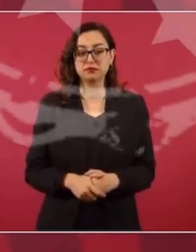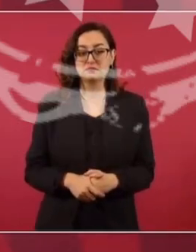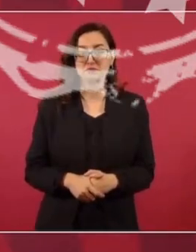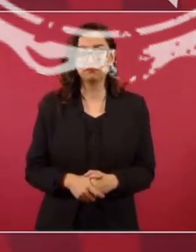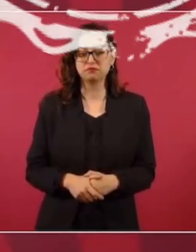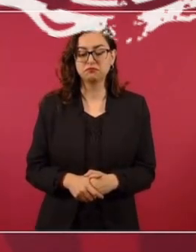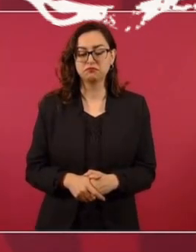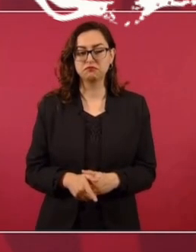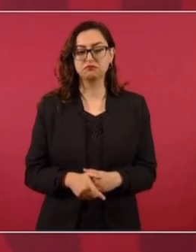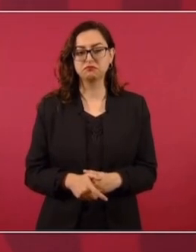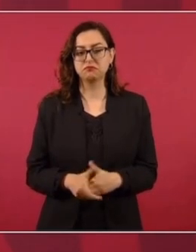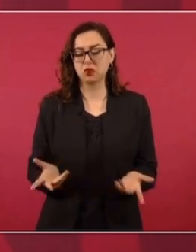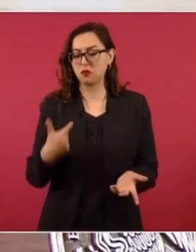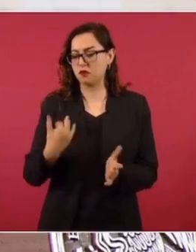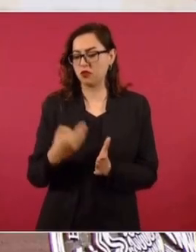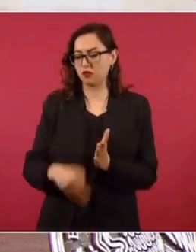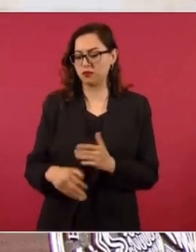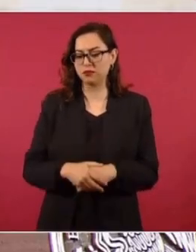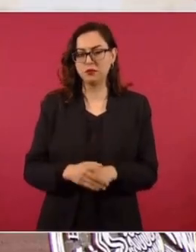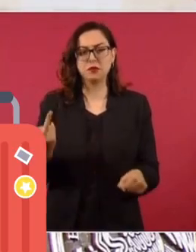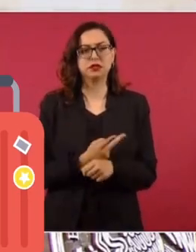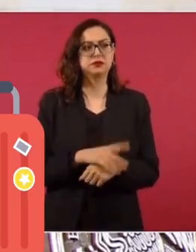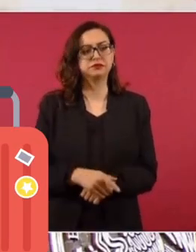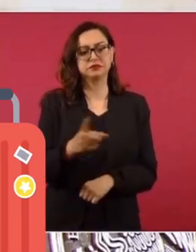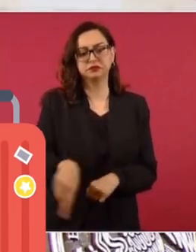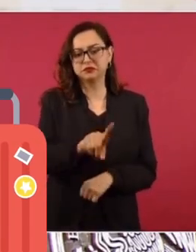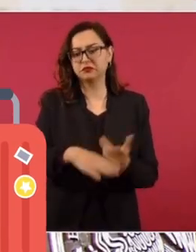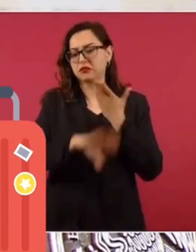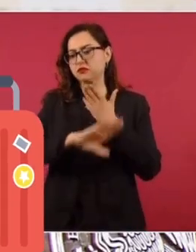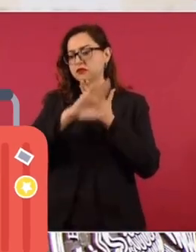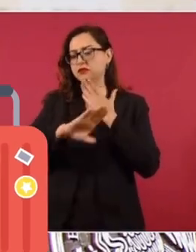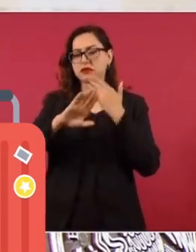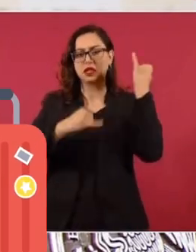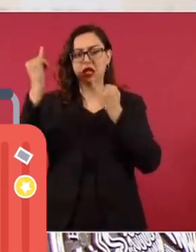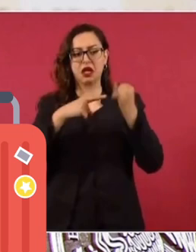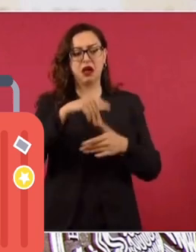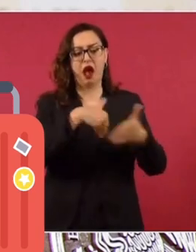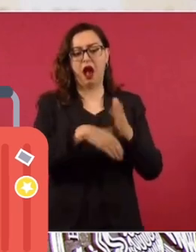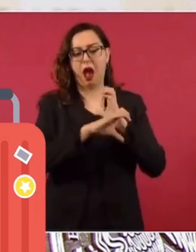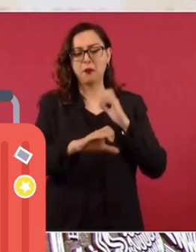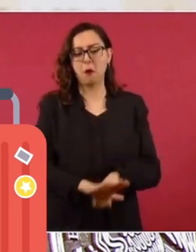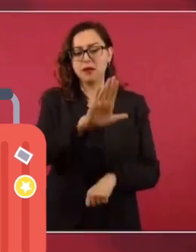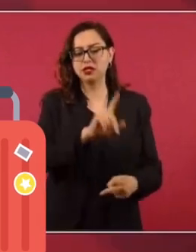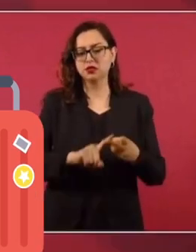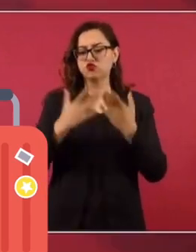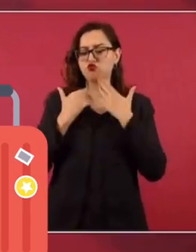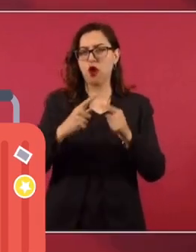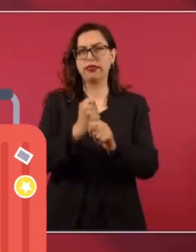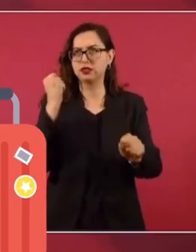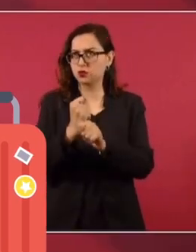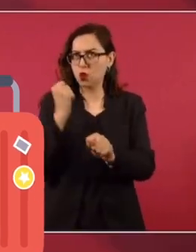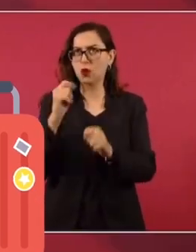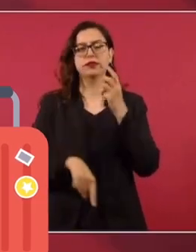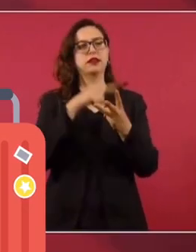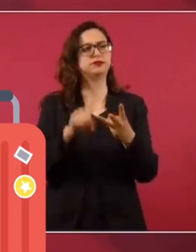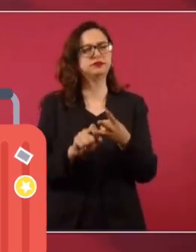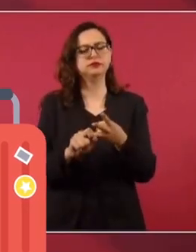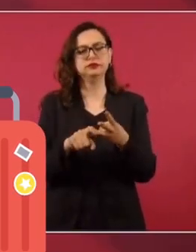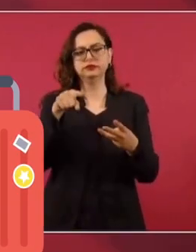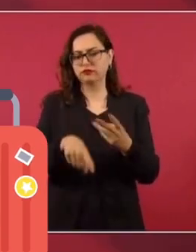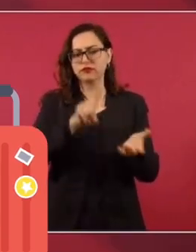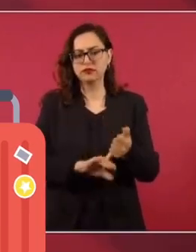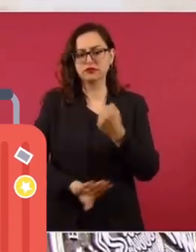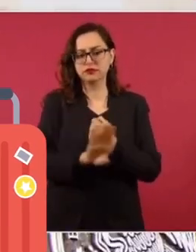Dije de que era la central avionera, que se perdían, que era